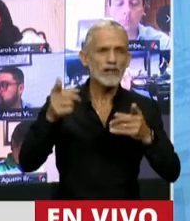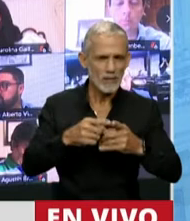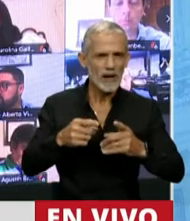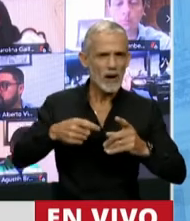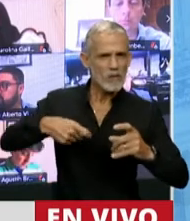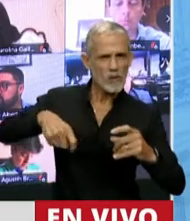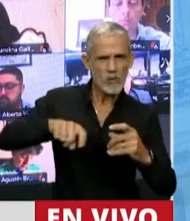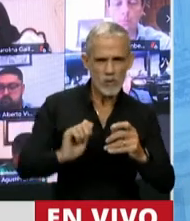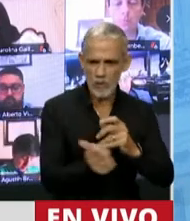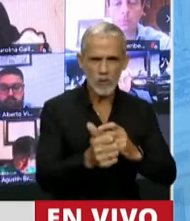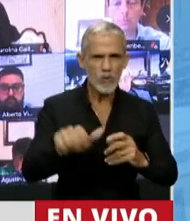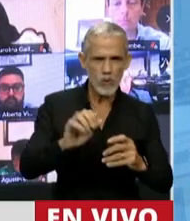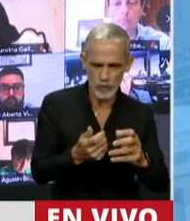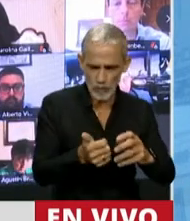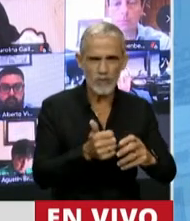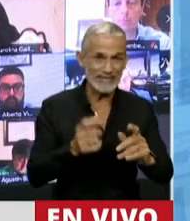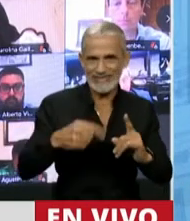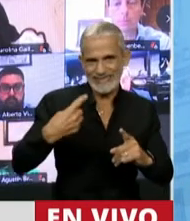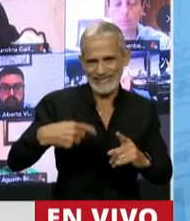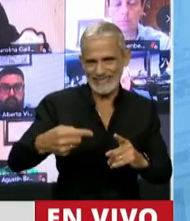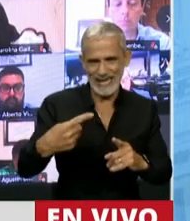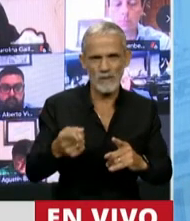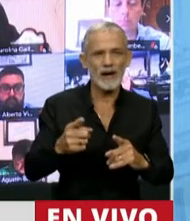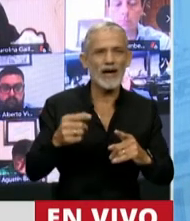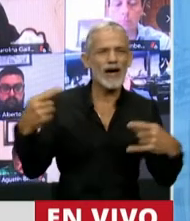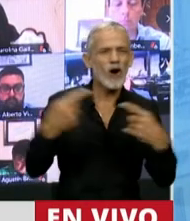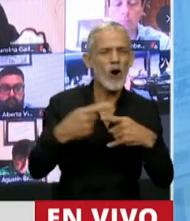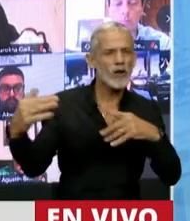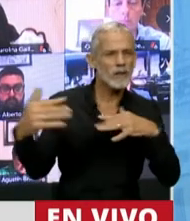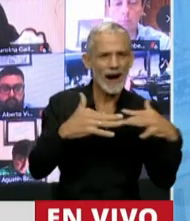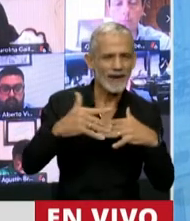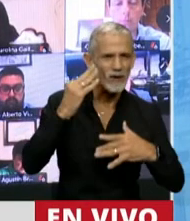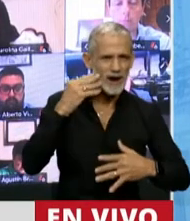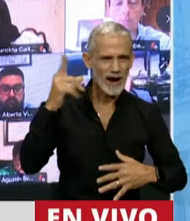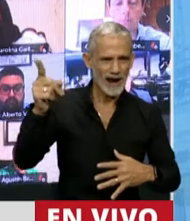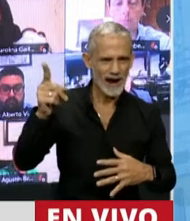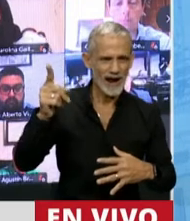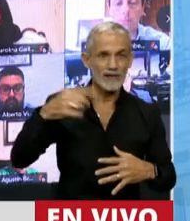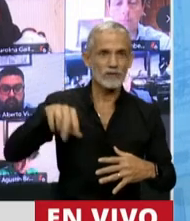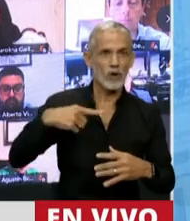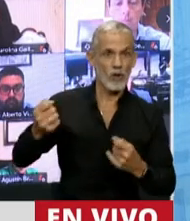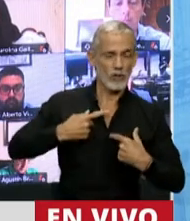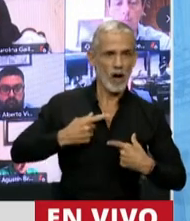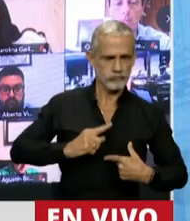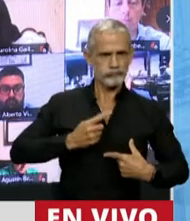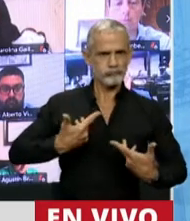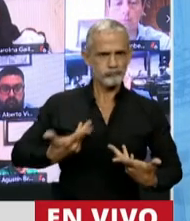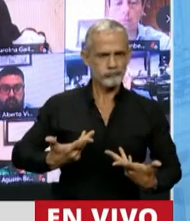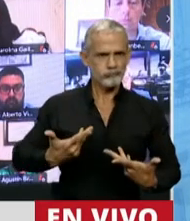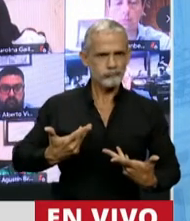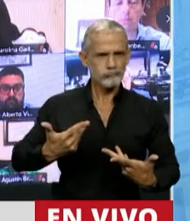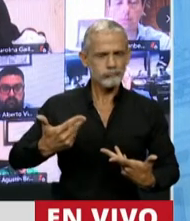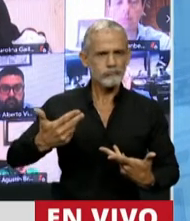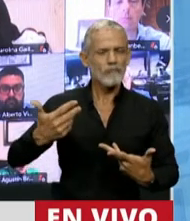esa mareada, esa apilada que hizo también con los ingleses y que nos reivindicó y que